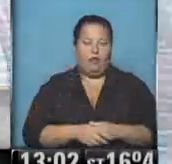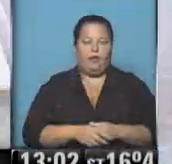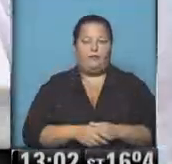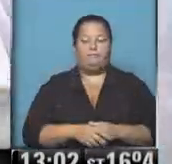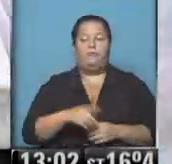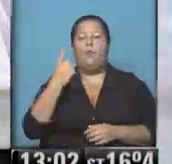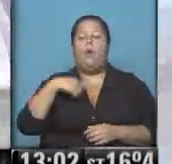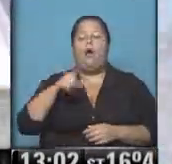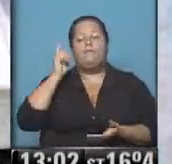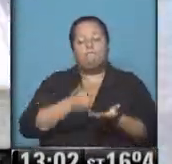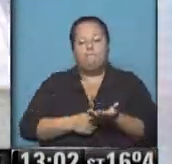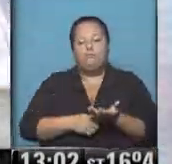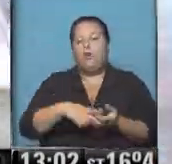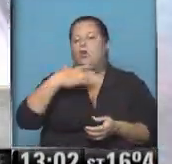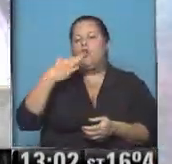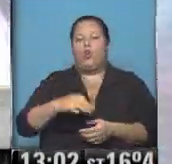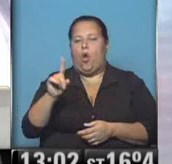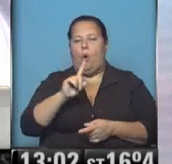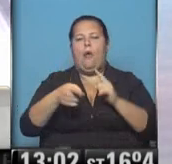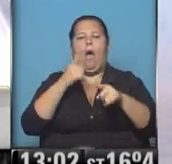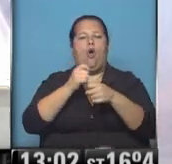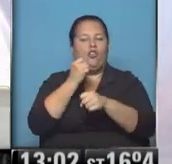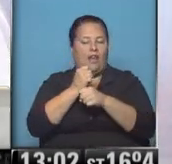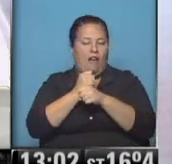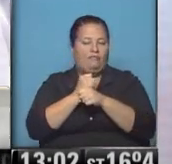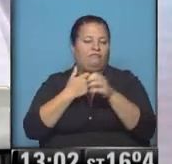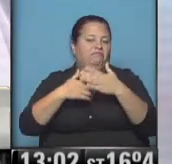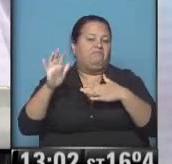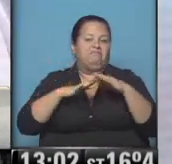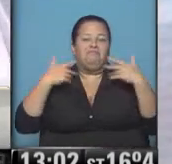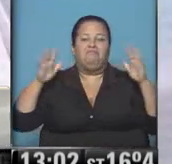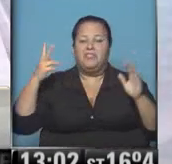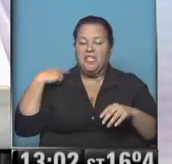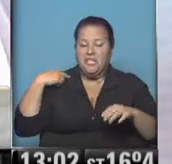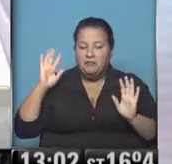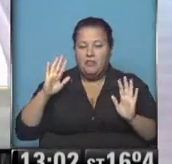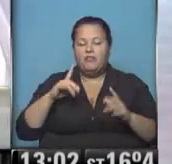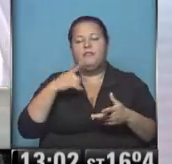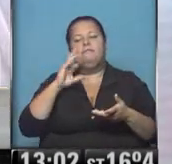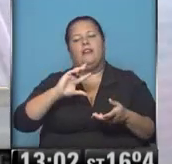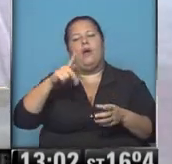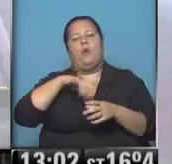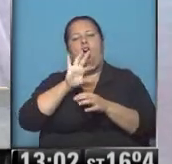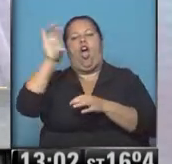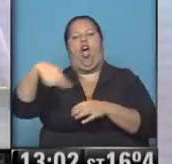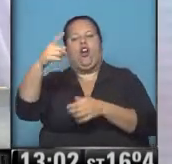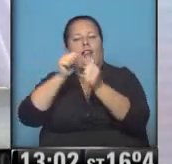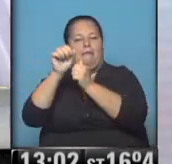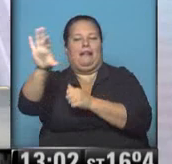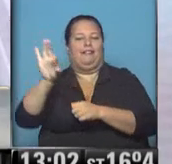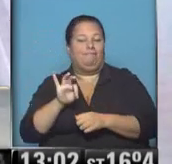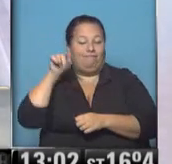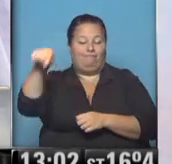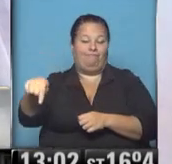toma cuando decide no cumplir con los convenios laborales y deshacerse de las obligaciones patronales, una tercerizada a la cual